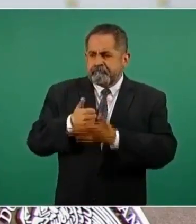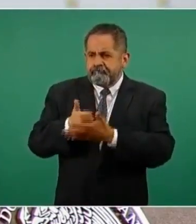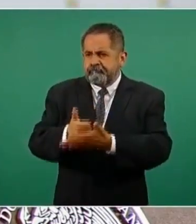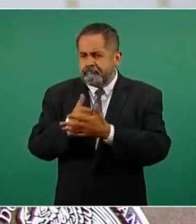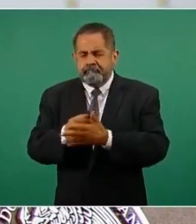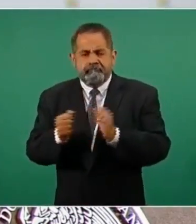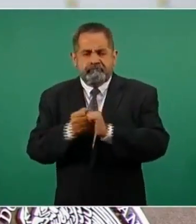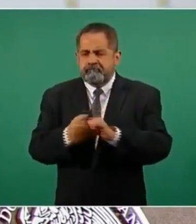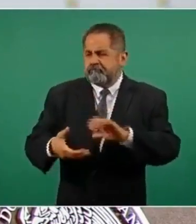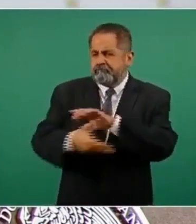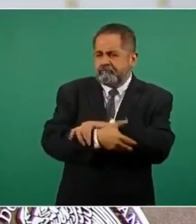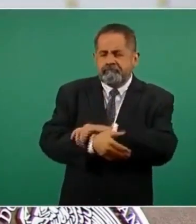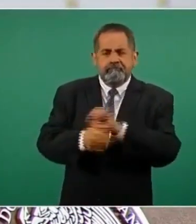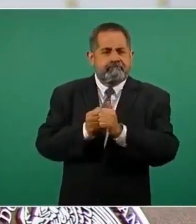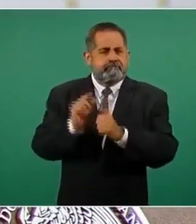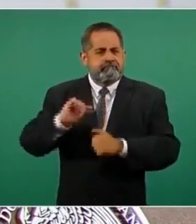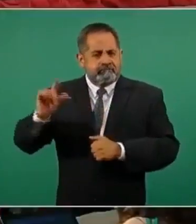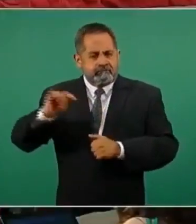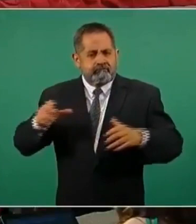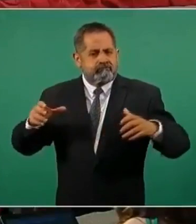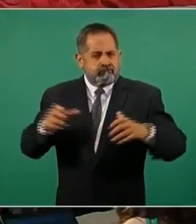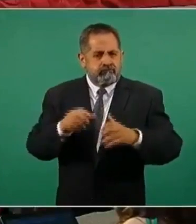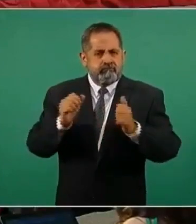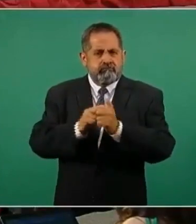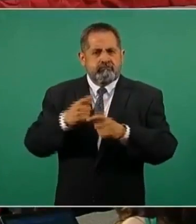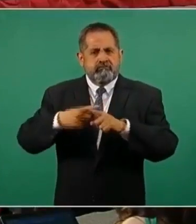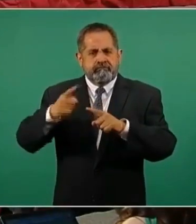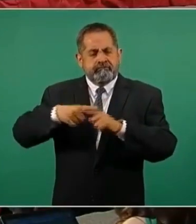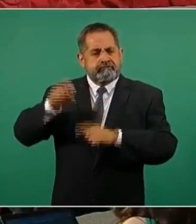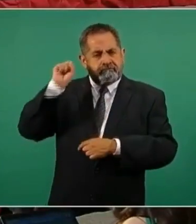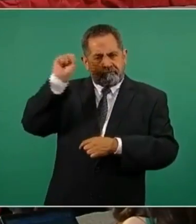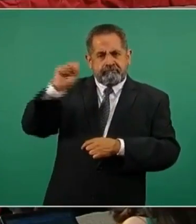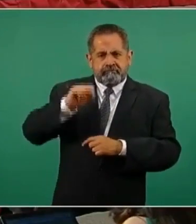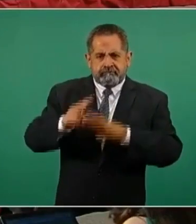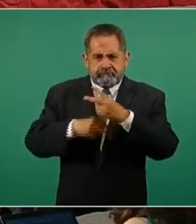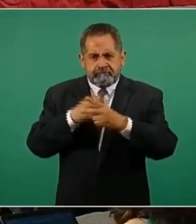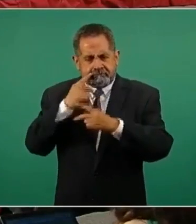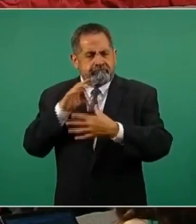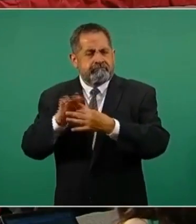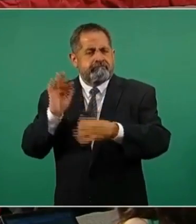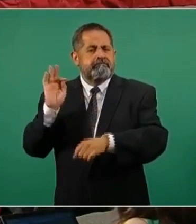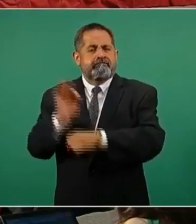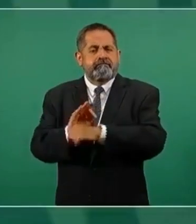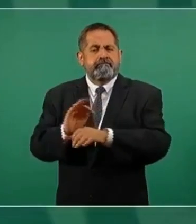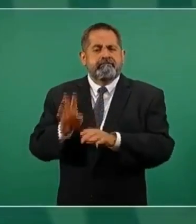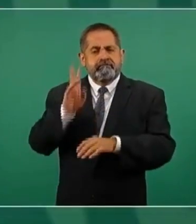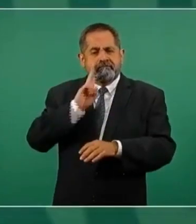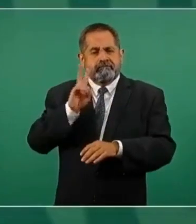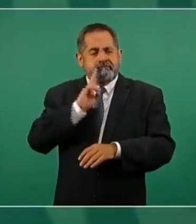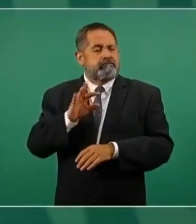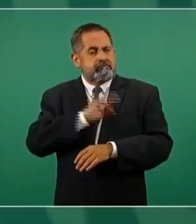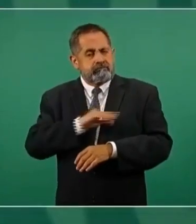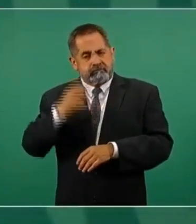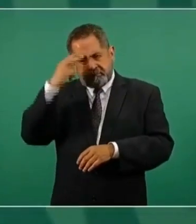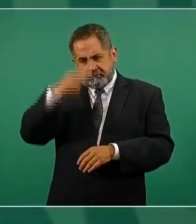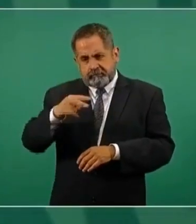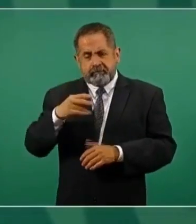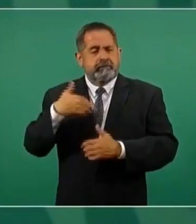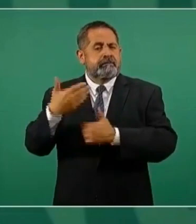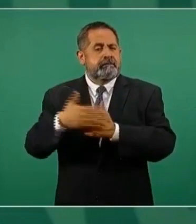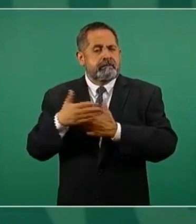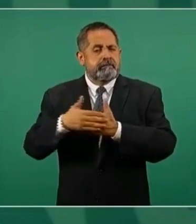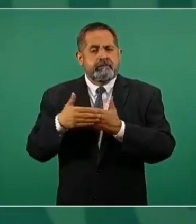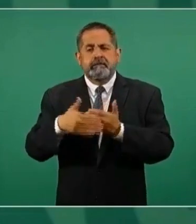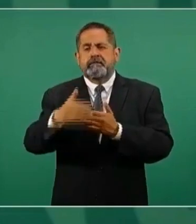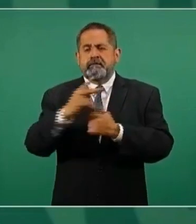brazo a brazo con las autoridades y con los sindicatos por lograr hacer de México un país,